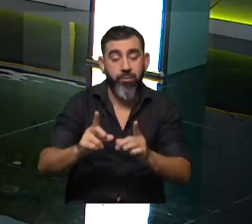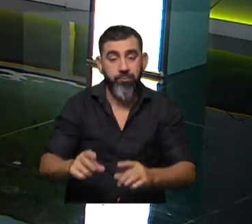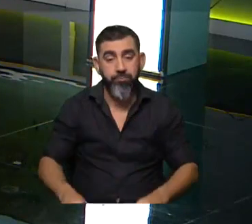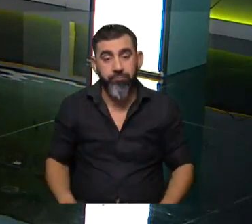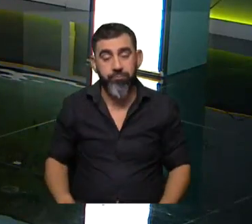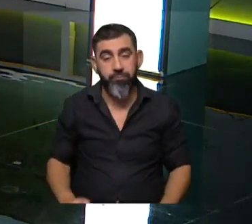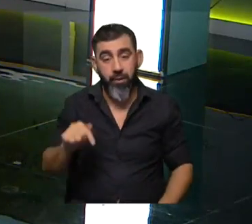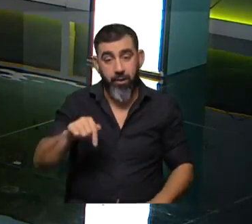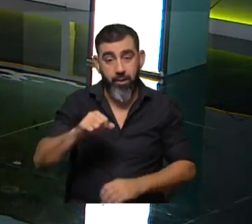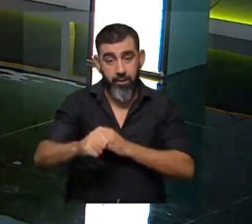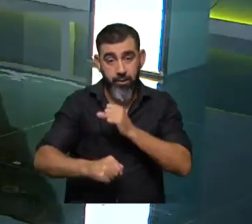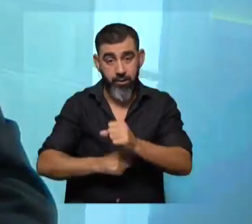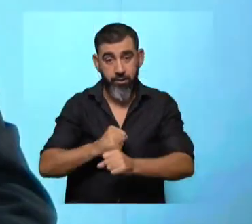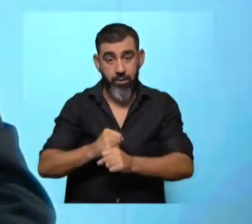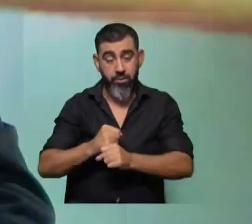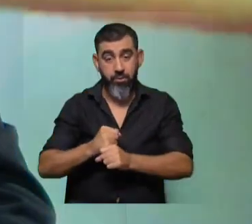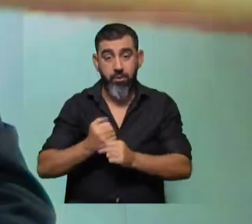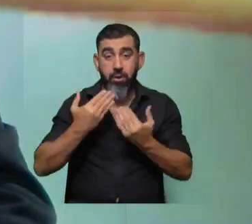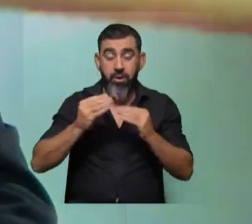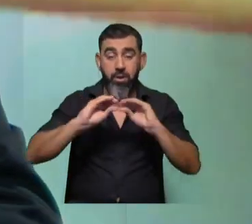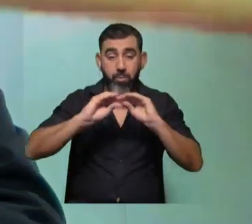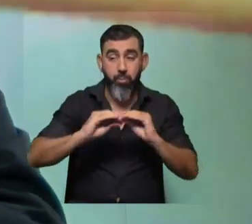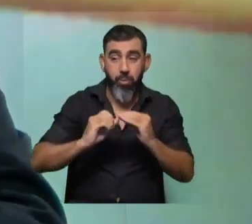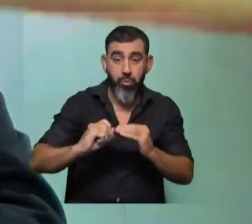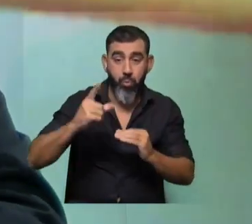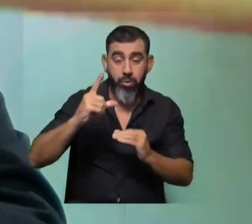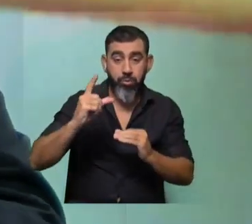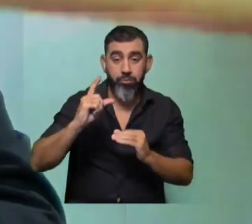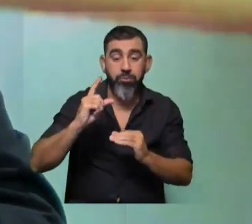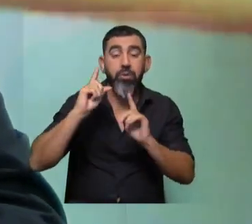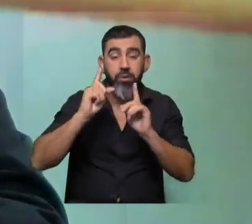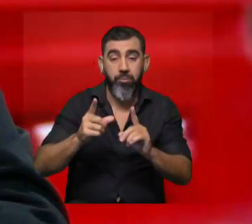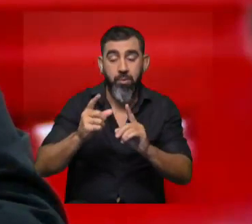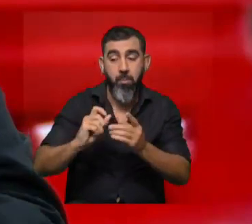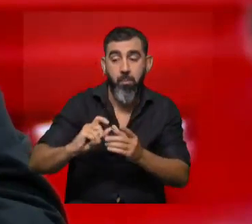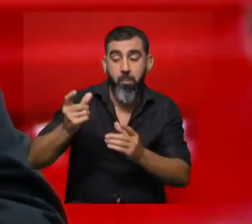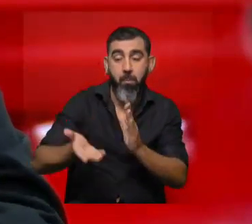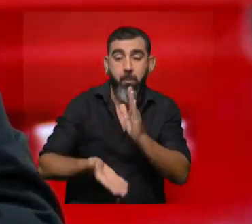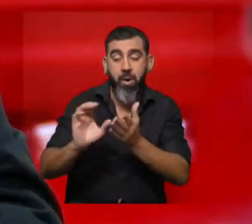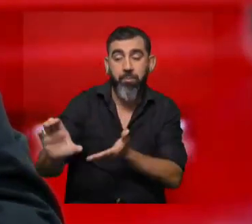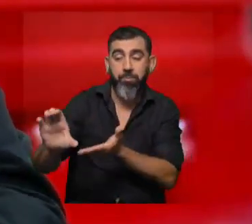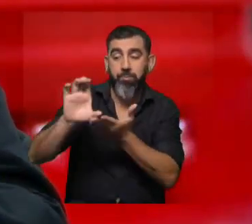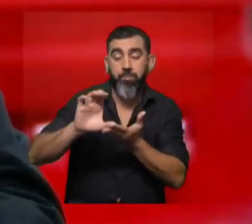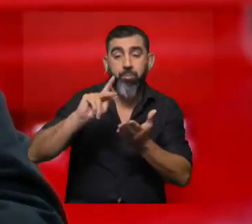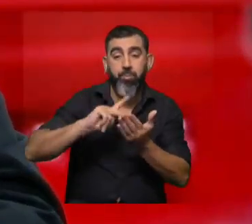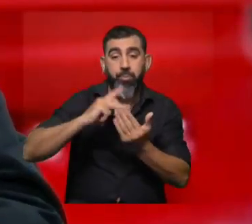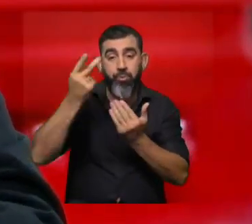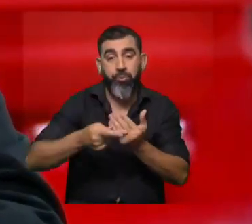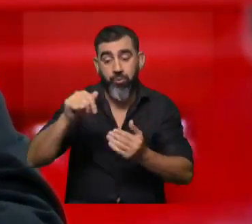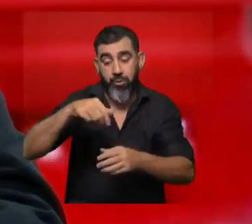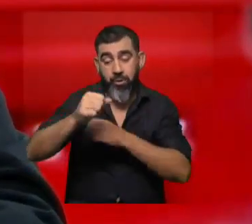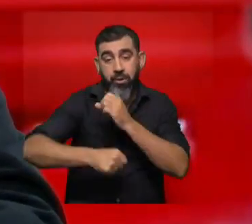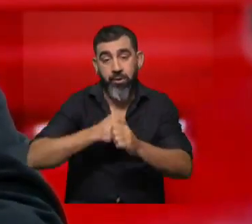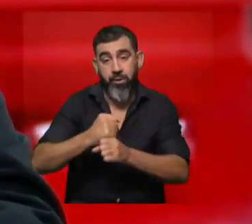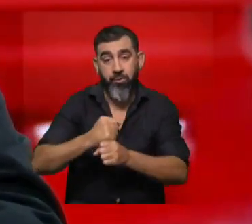Este año, bueno, también fruto de este aumento presupuestal, decidimos actualizar también los montos que se otorgan en estos proyectos. Este año toca